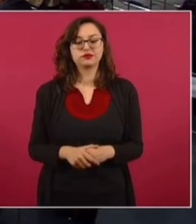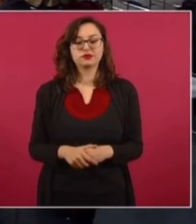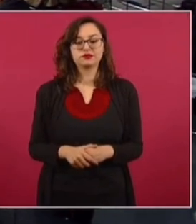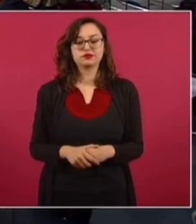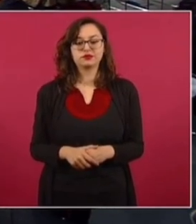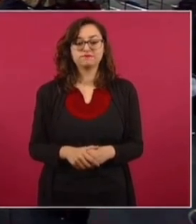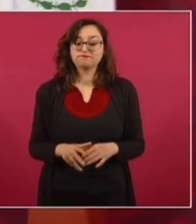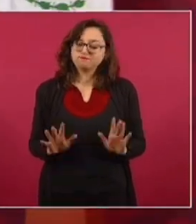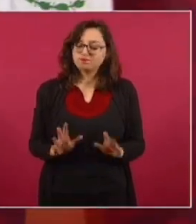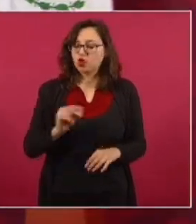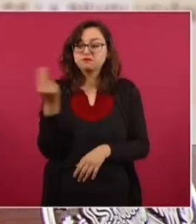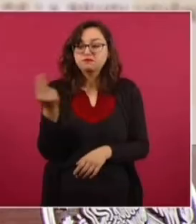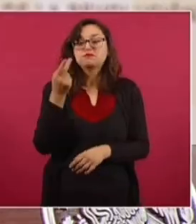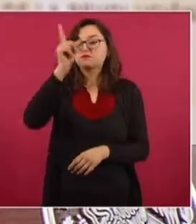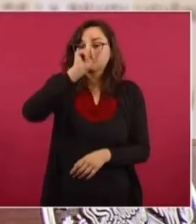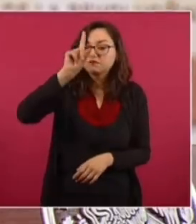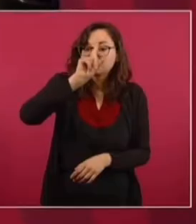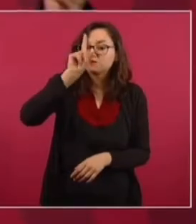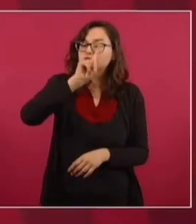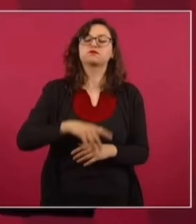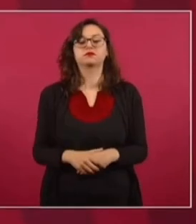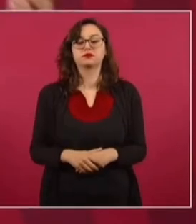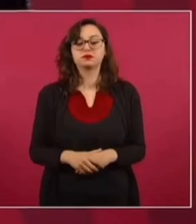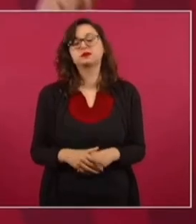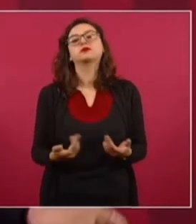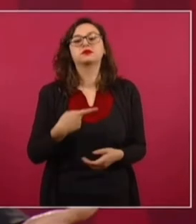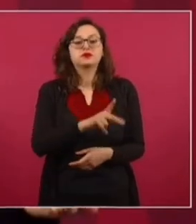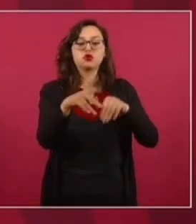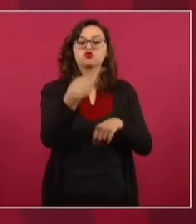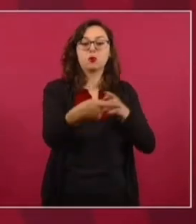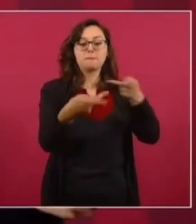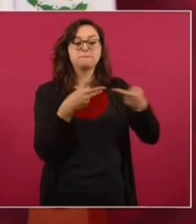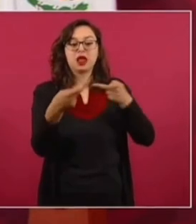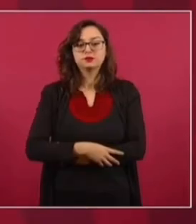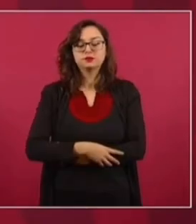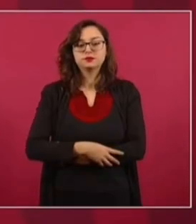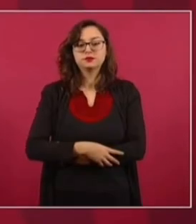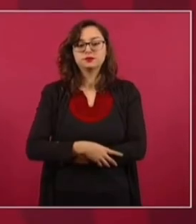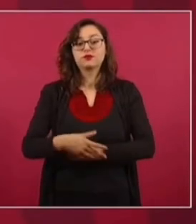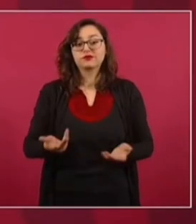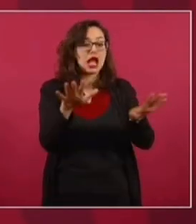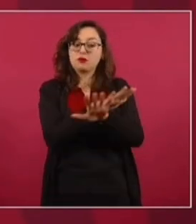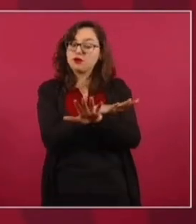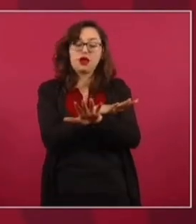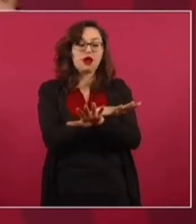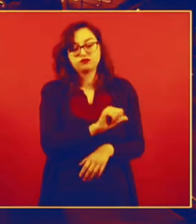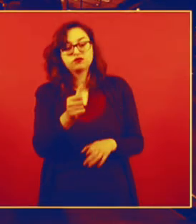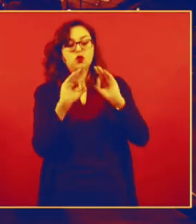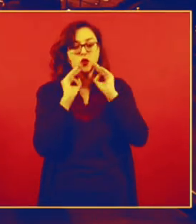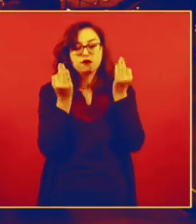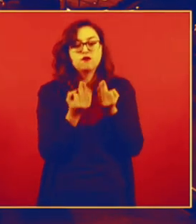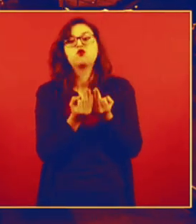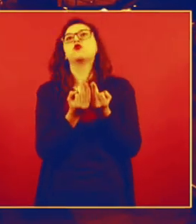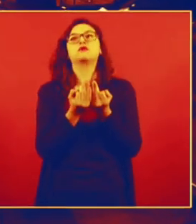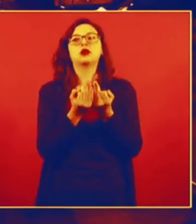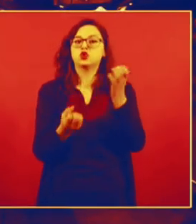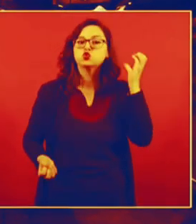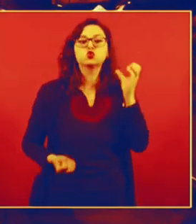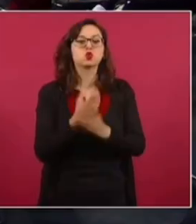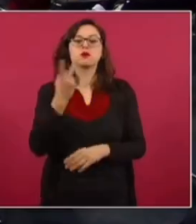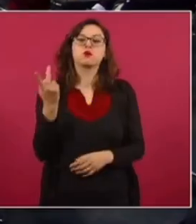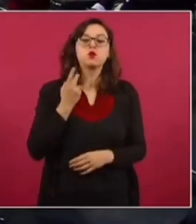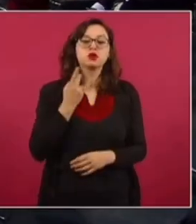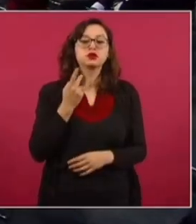y yo ni lo debería decir, pero bueno, pero si el estratega es Claudia Quix González, imagínense. Entonces ellos tienen que tener una nueva